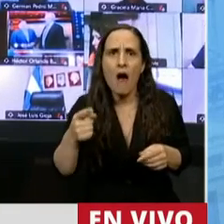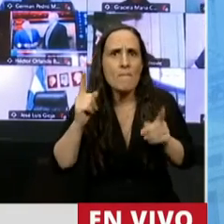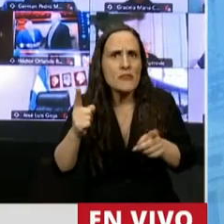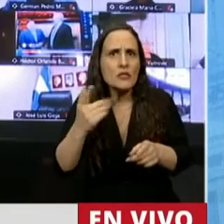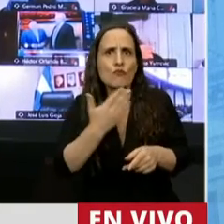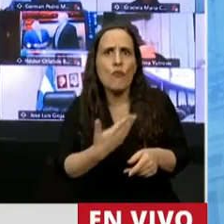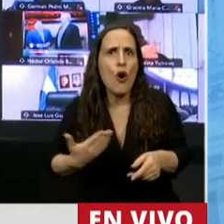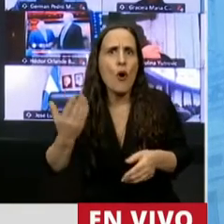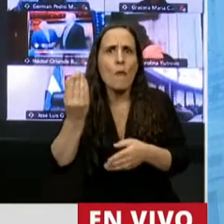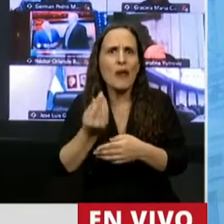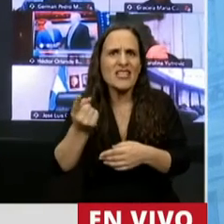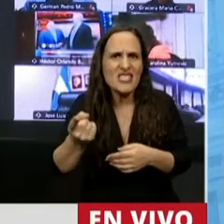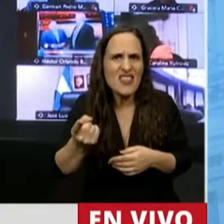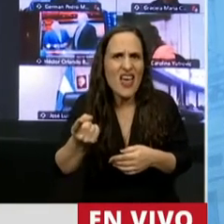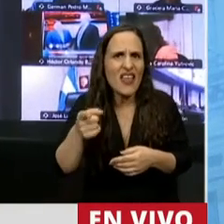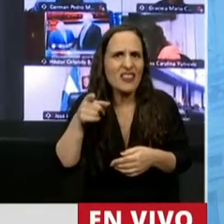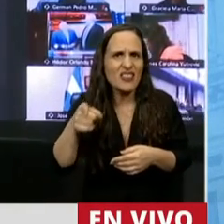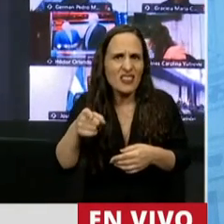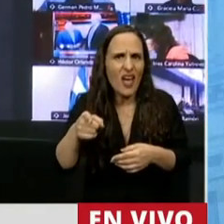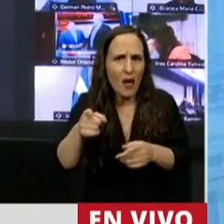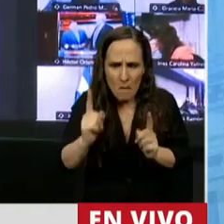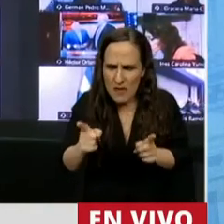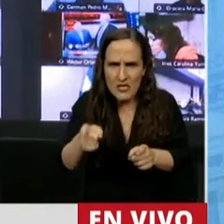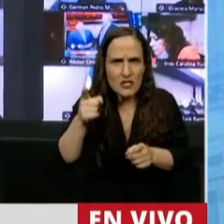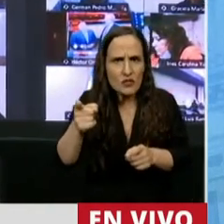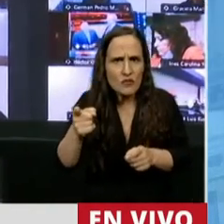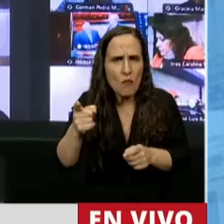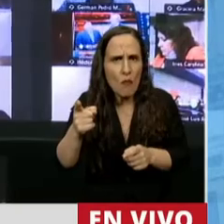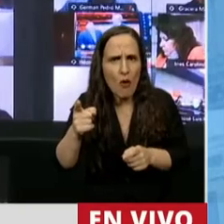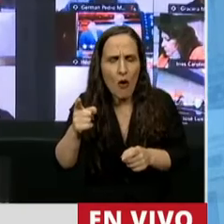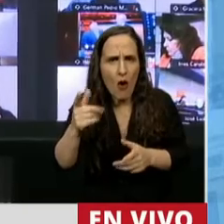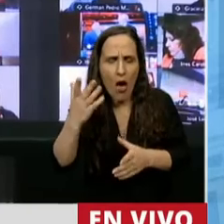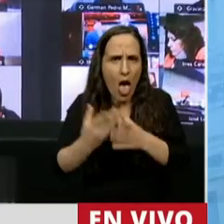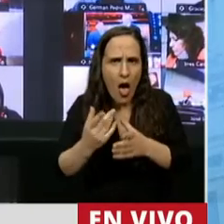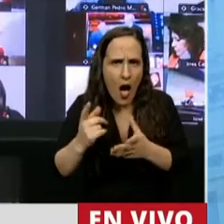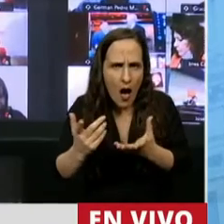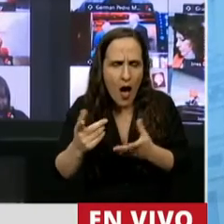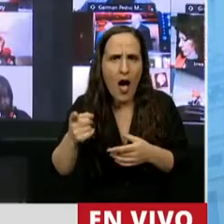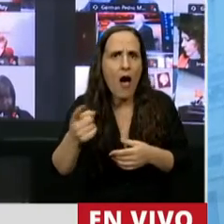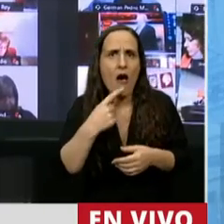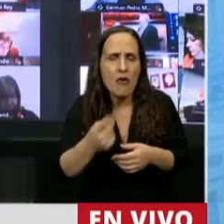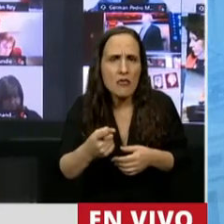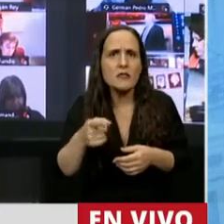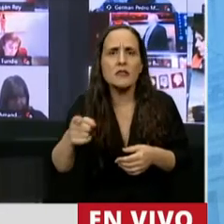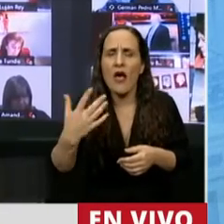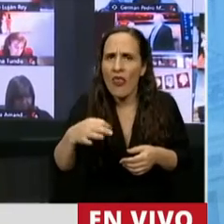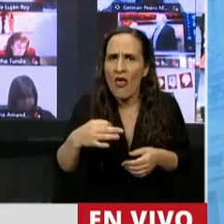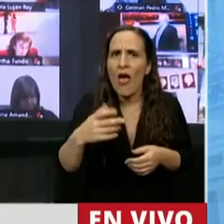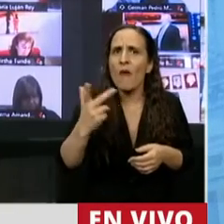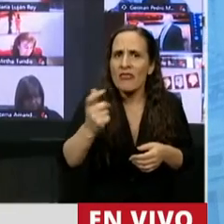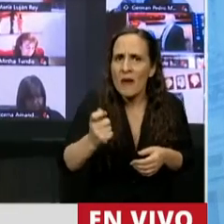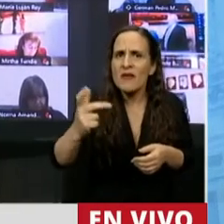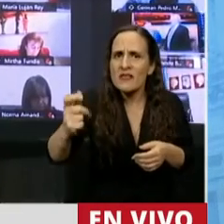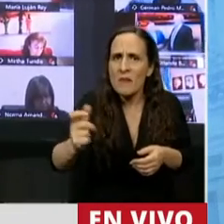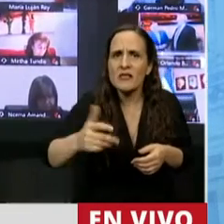Presidente violó los términos de su autodelegación, puesto que establecía que debía haber aumentos trimestrales de las